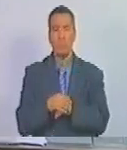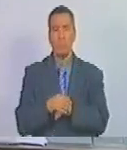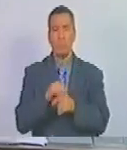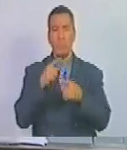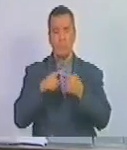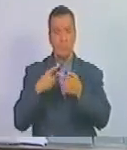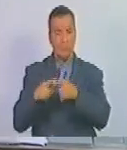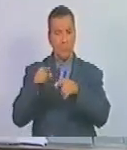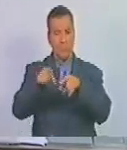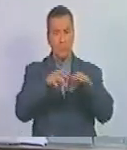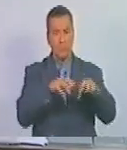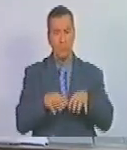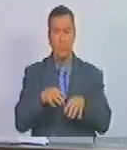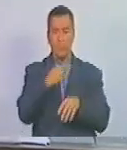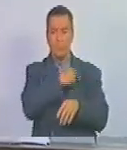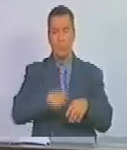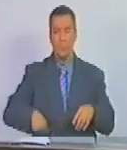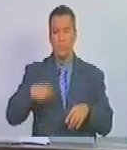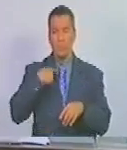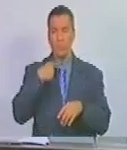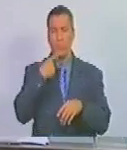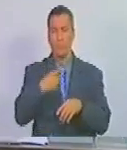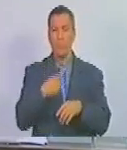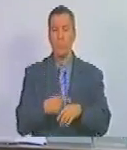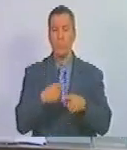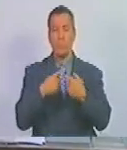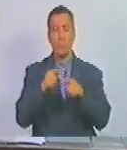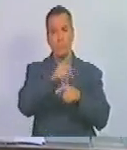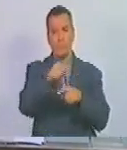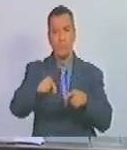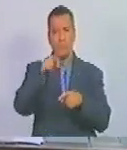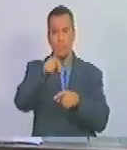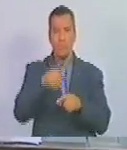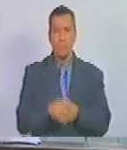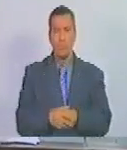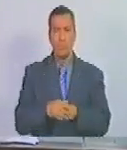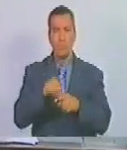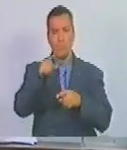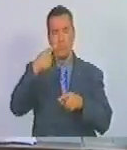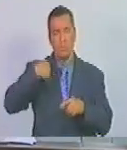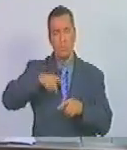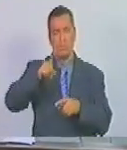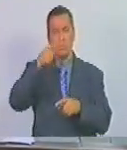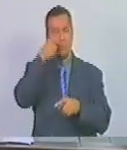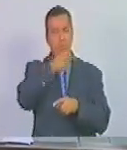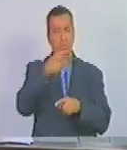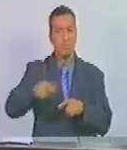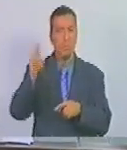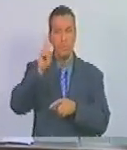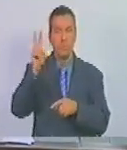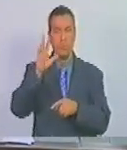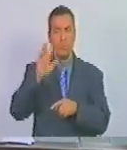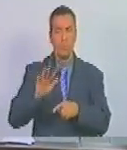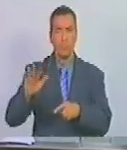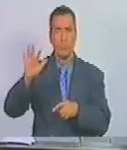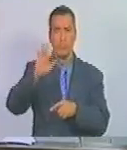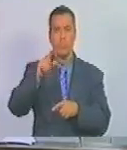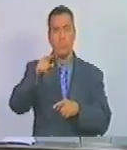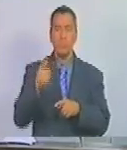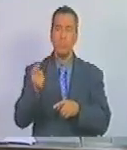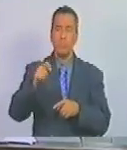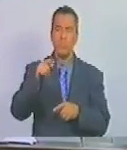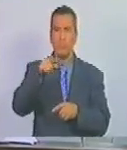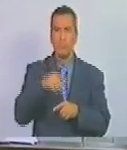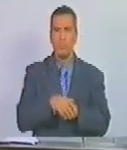donde vaya presidente le dije donde usted cuente con el pueblo venezolano y más